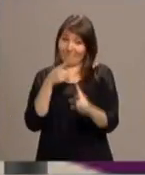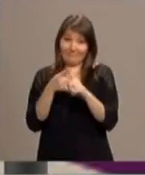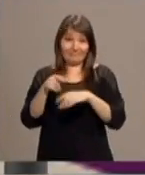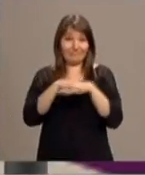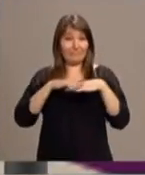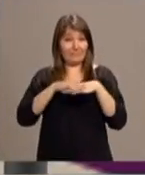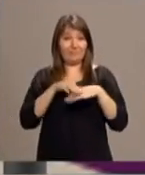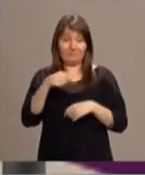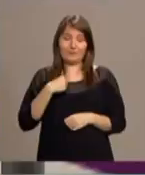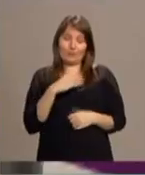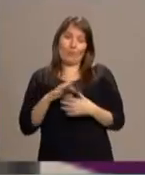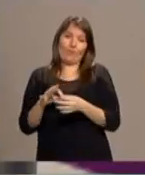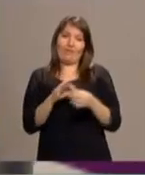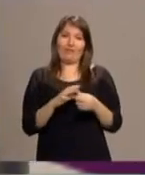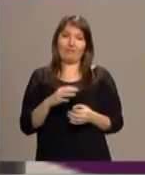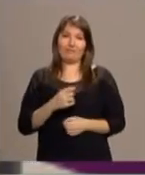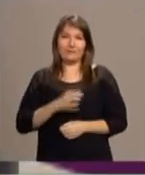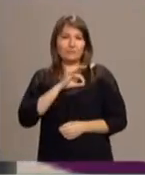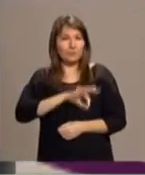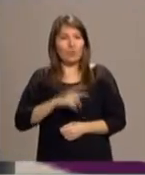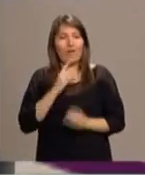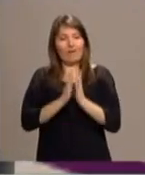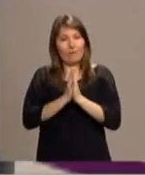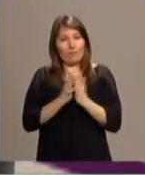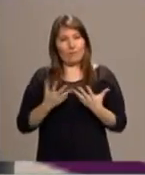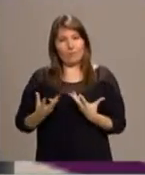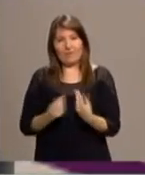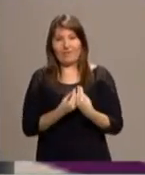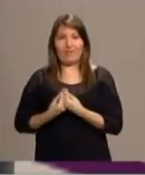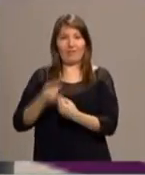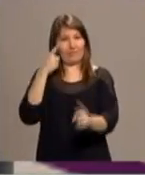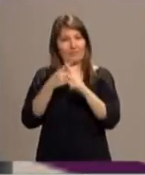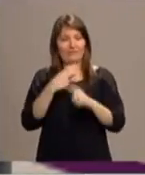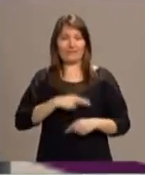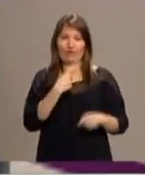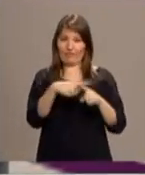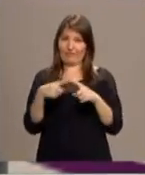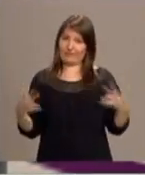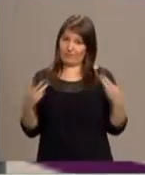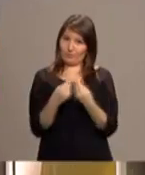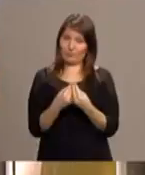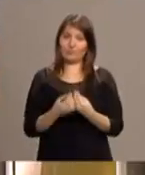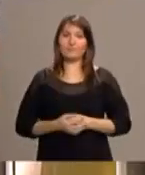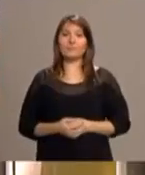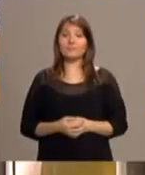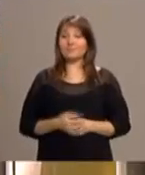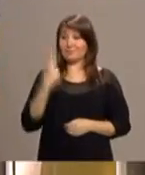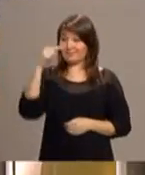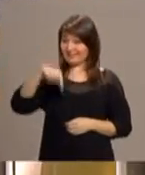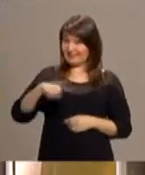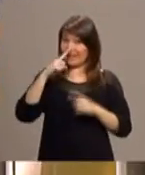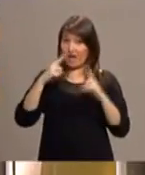ecumenismo espiritual, que vale esta rezar juntos por la unidad de los cristianos. El lema de este año decíamos que era